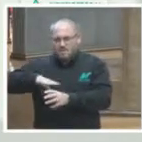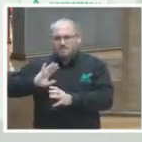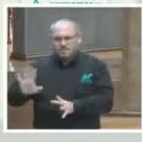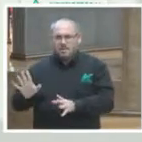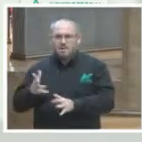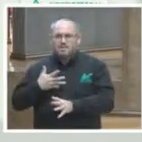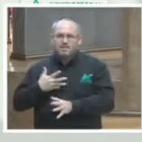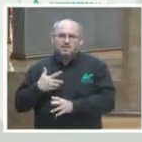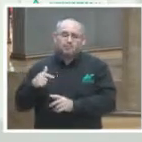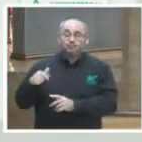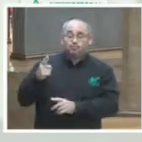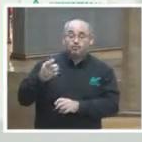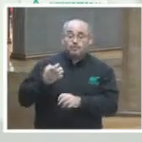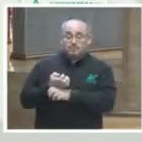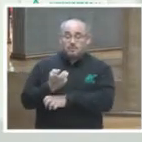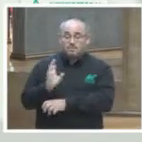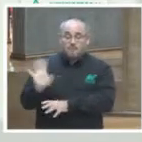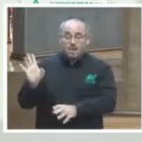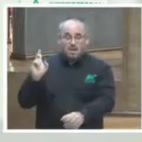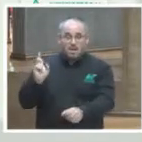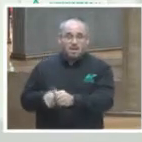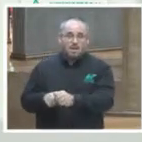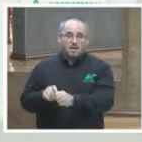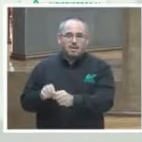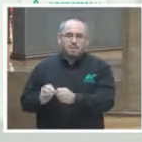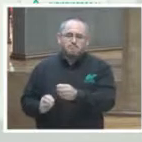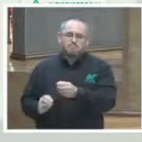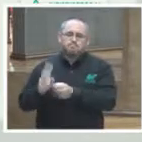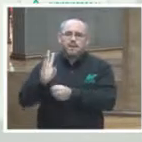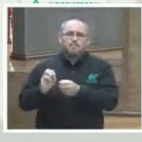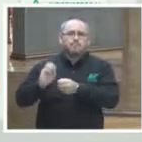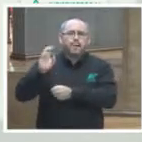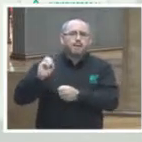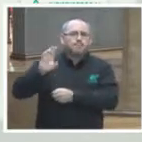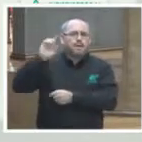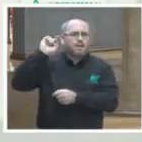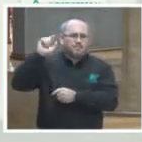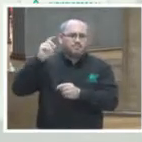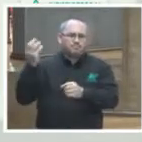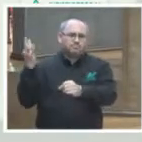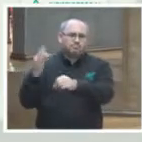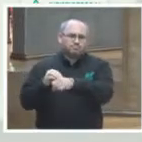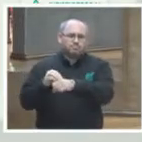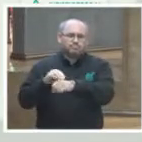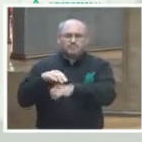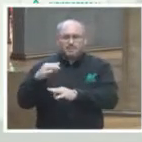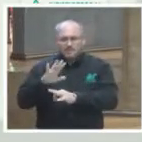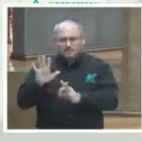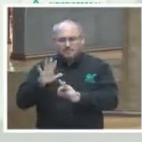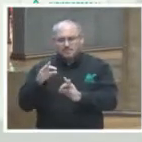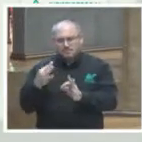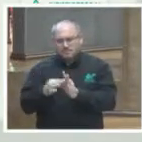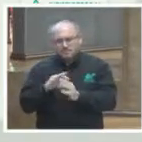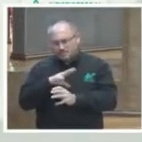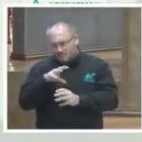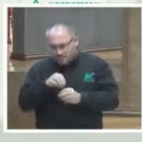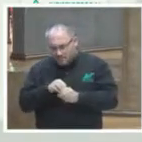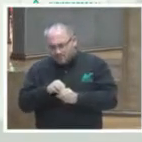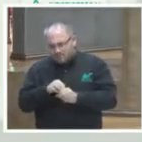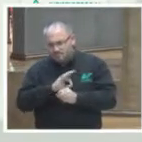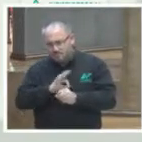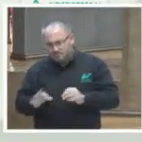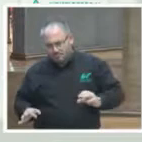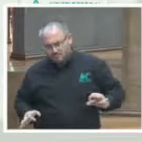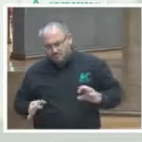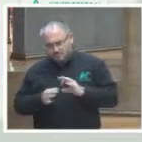12 estados que han subido su jurisprudencia a este portal para que una vez que ya esté completo lo podamos ligar